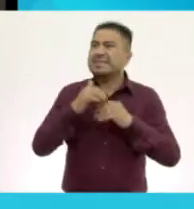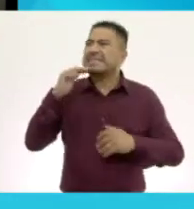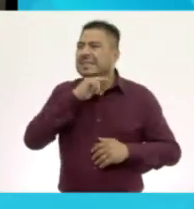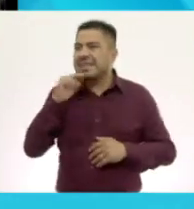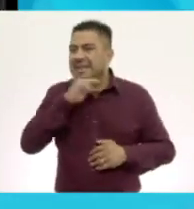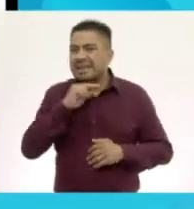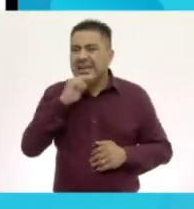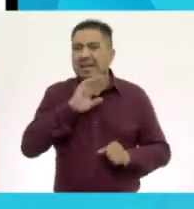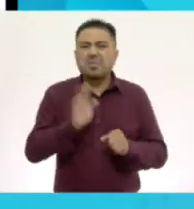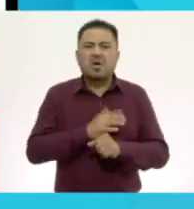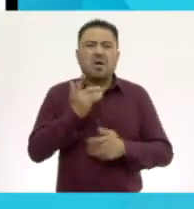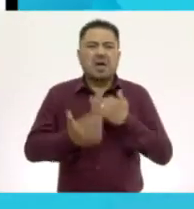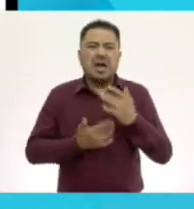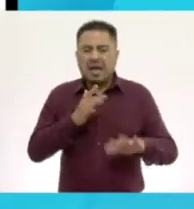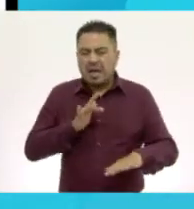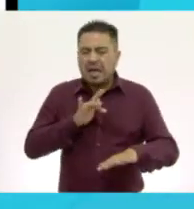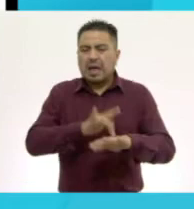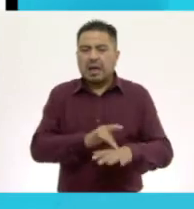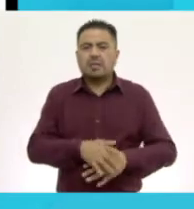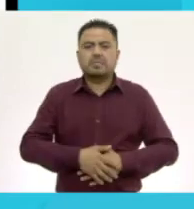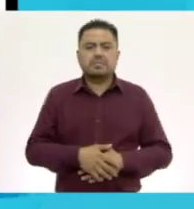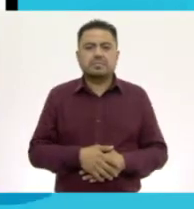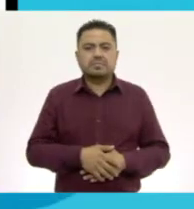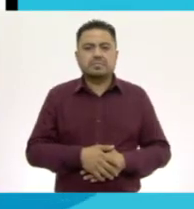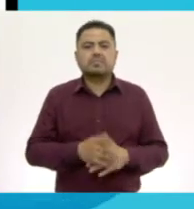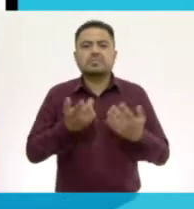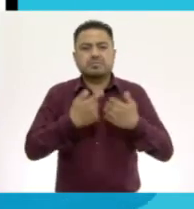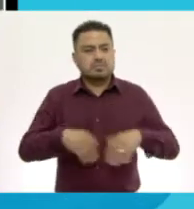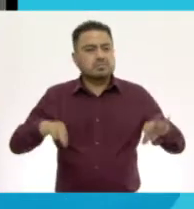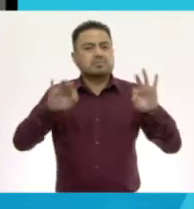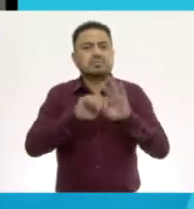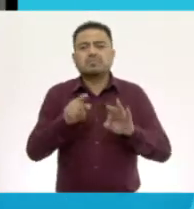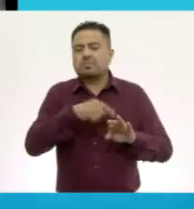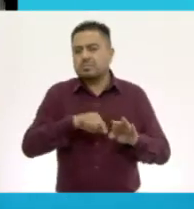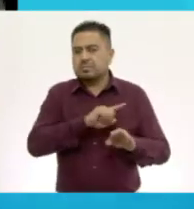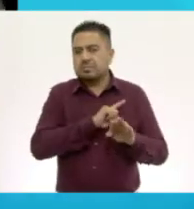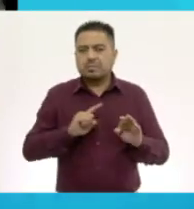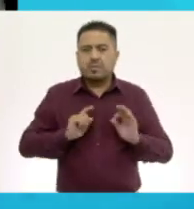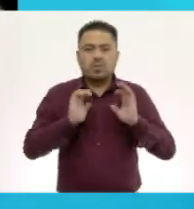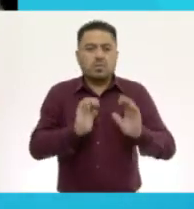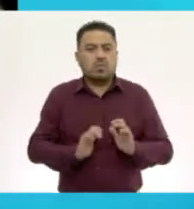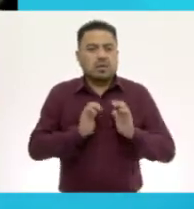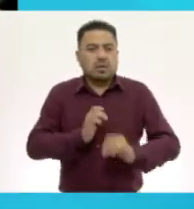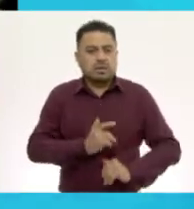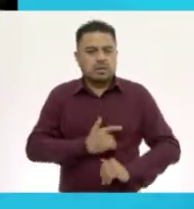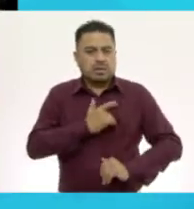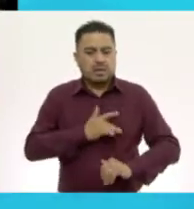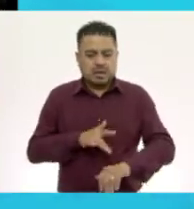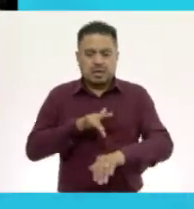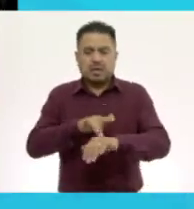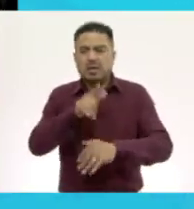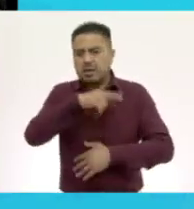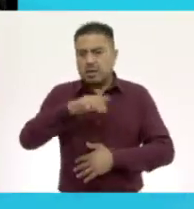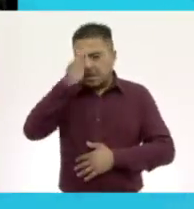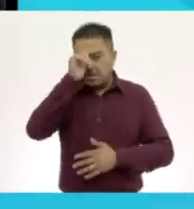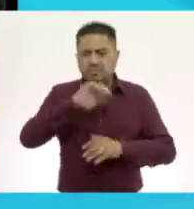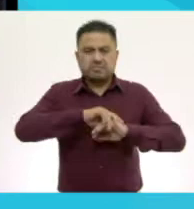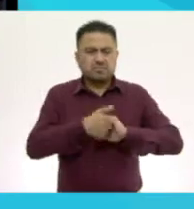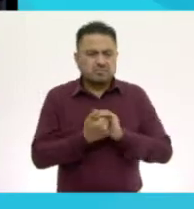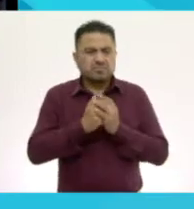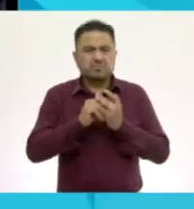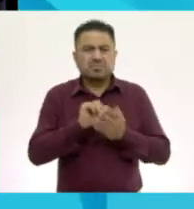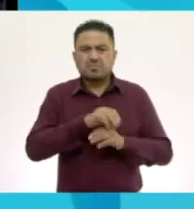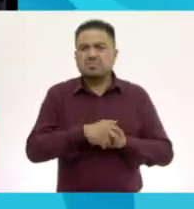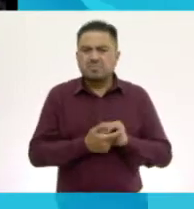suéltalo, te vas a quemar. Es muy importante que cuidemos nuestro sentido del tacto. Recuerda lavar tus manos